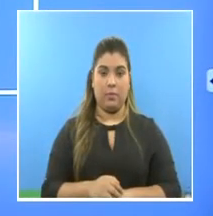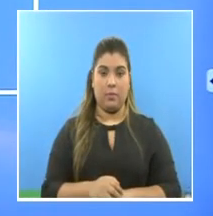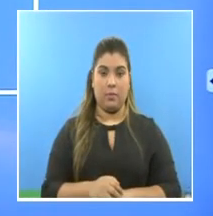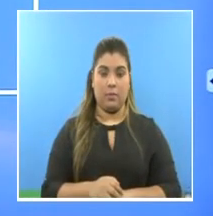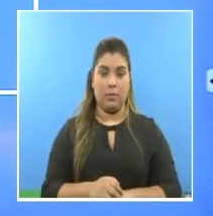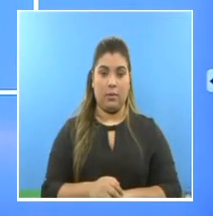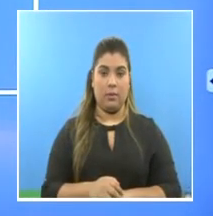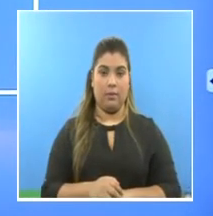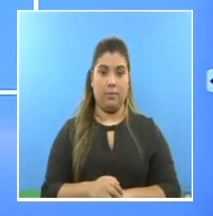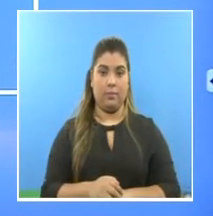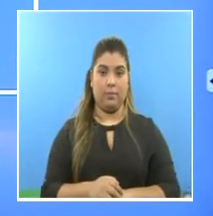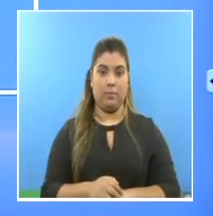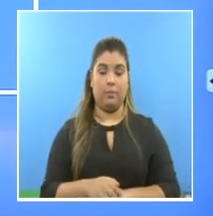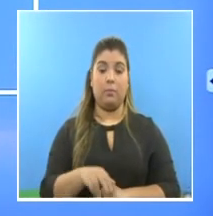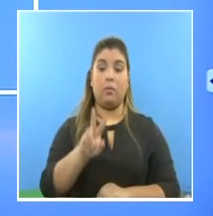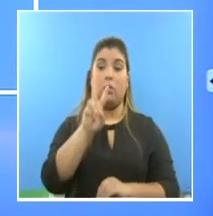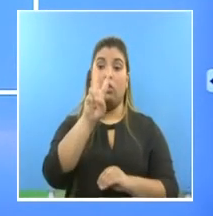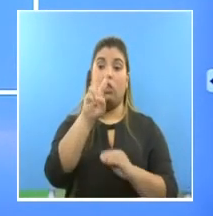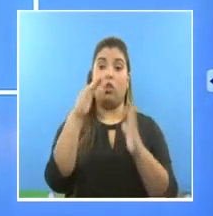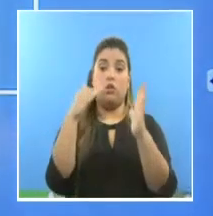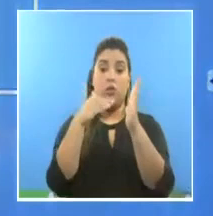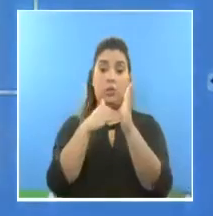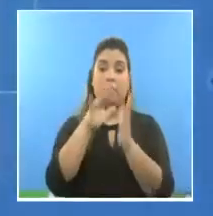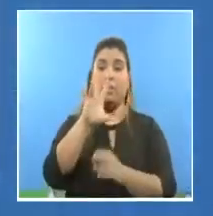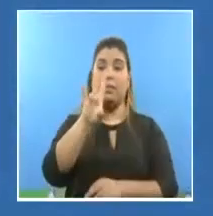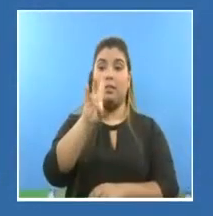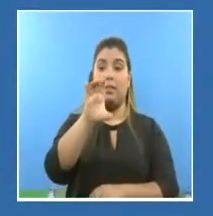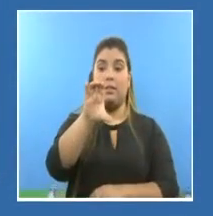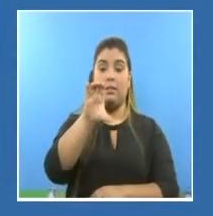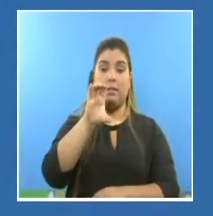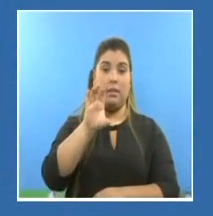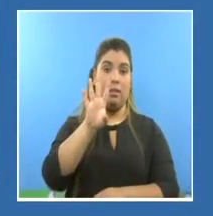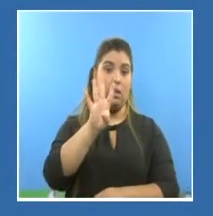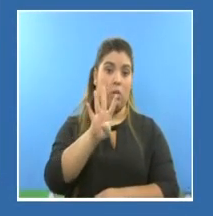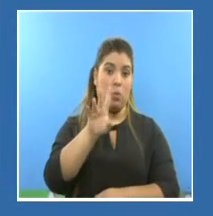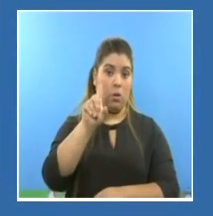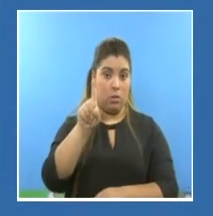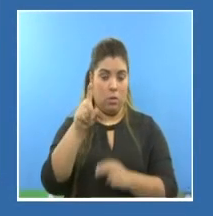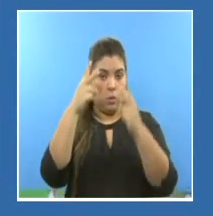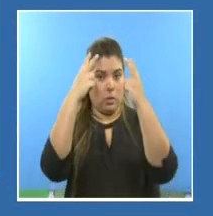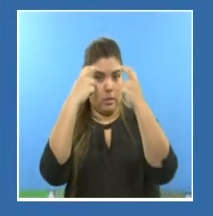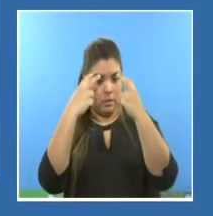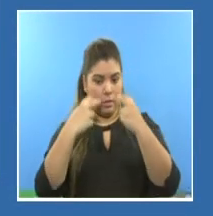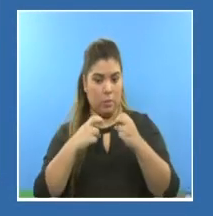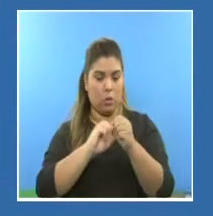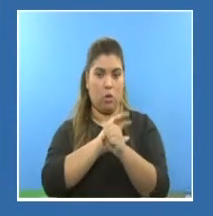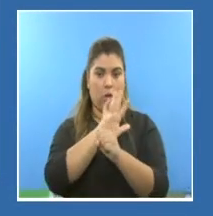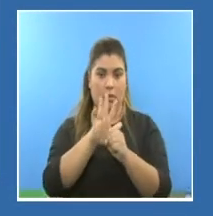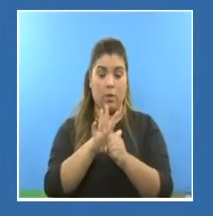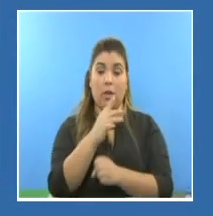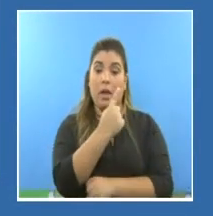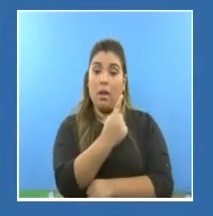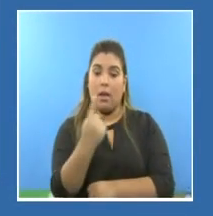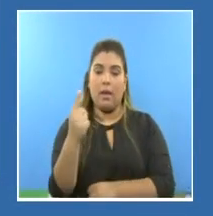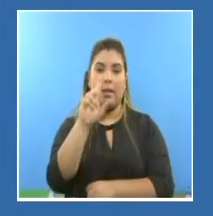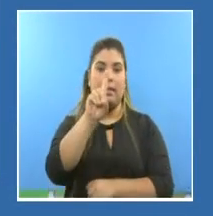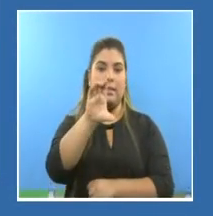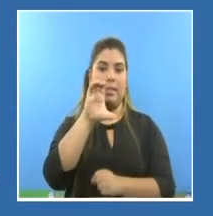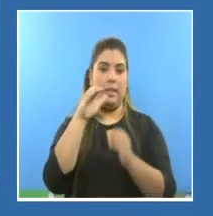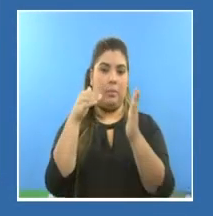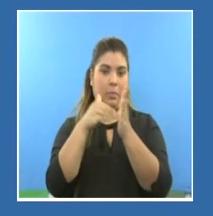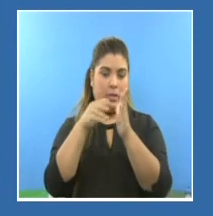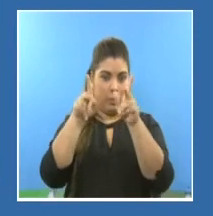Hemos alcanzado 2.741 pruebas por 100.000 habitantes.